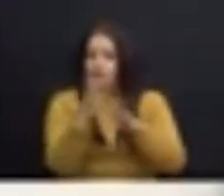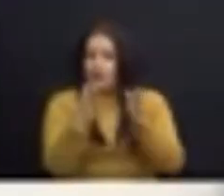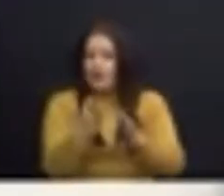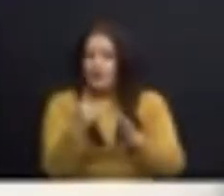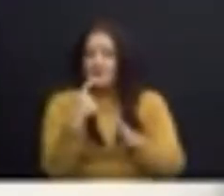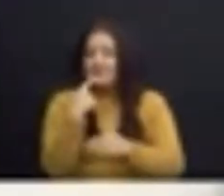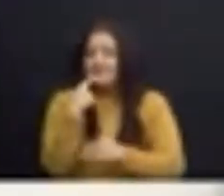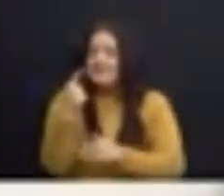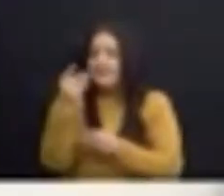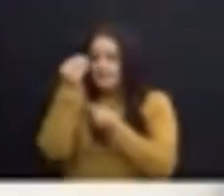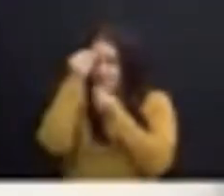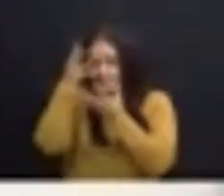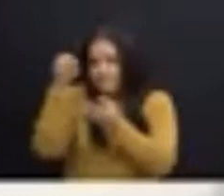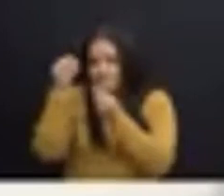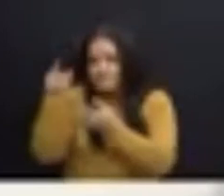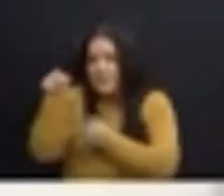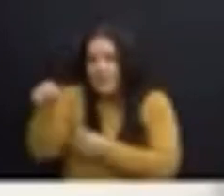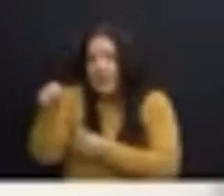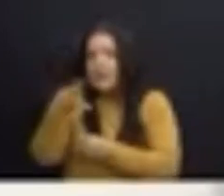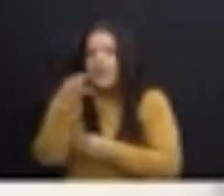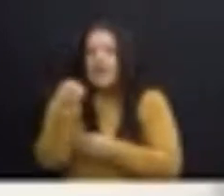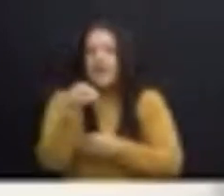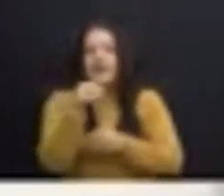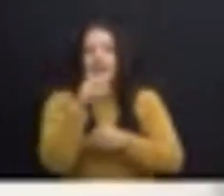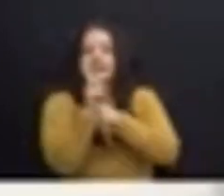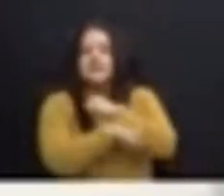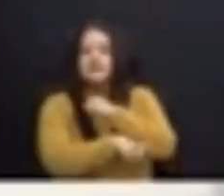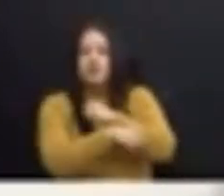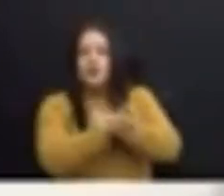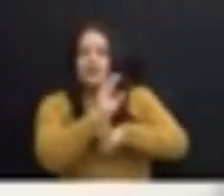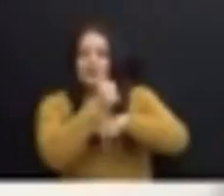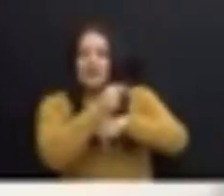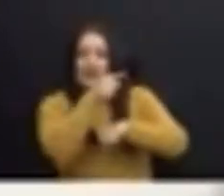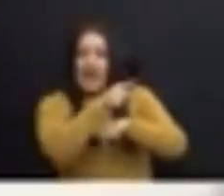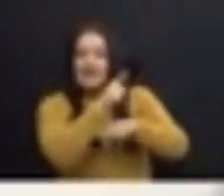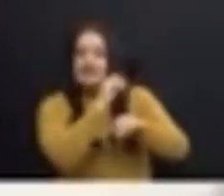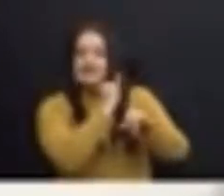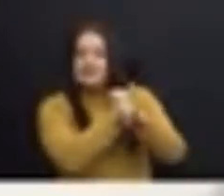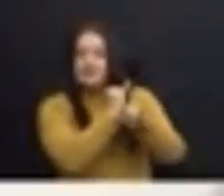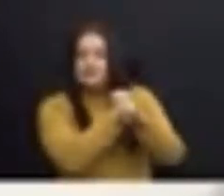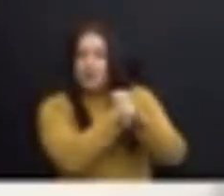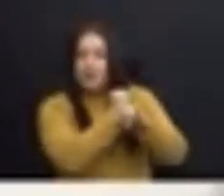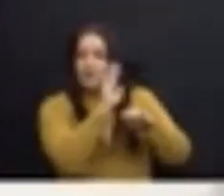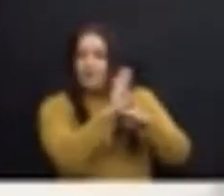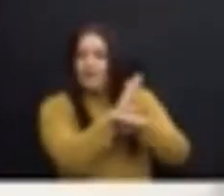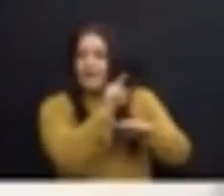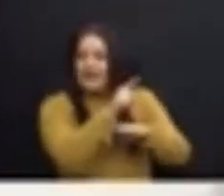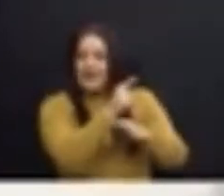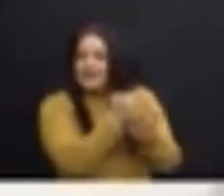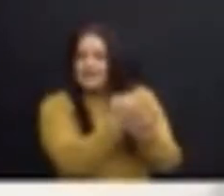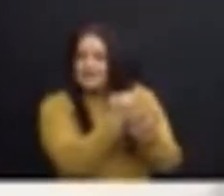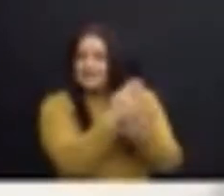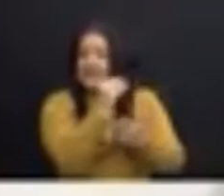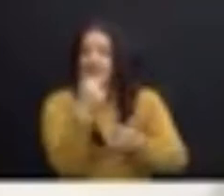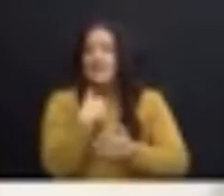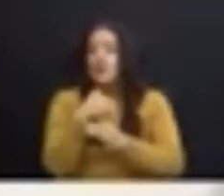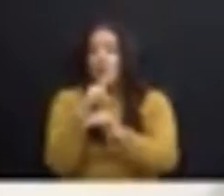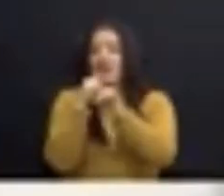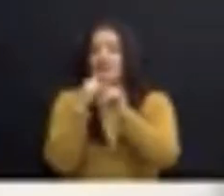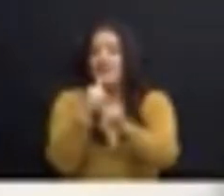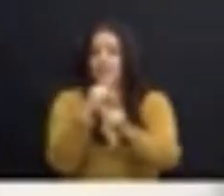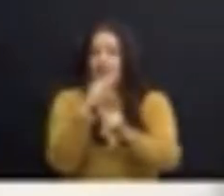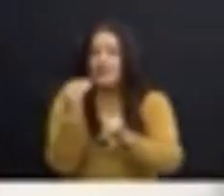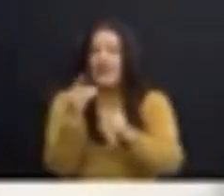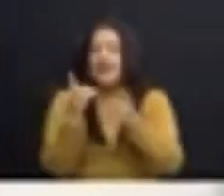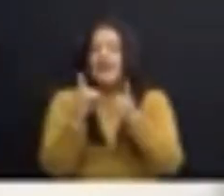establecida a la institución financiera tenía una contrademanda por parte del grupo bancario, en la cual